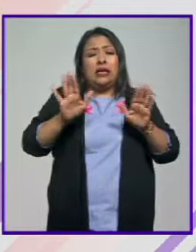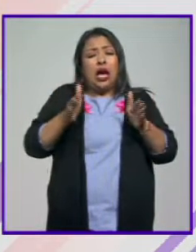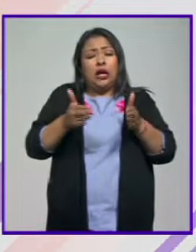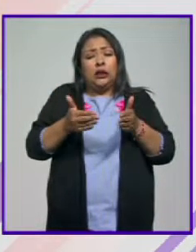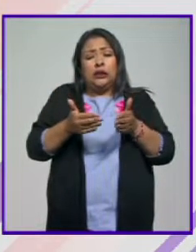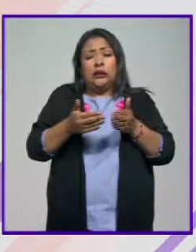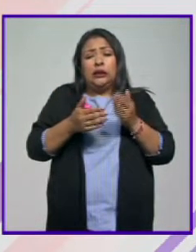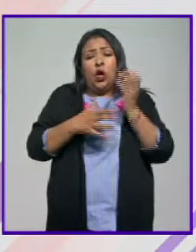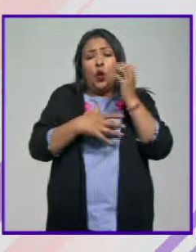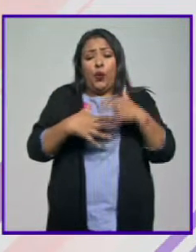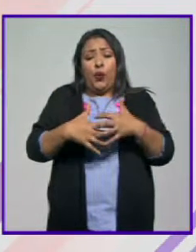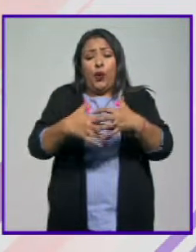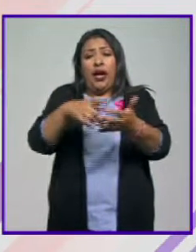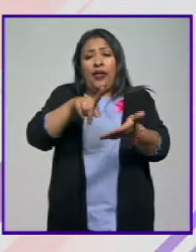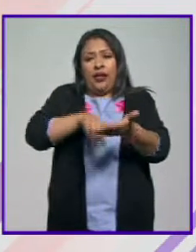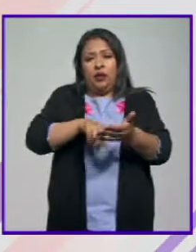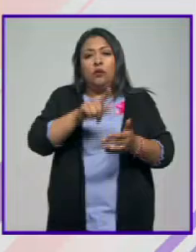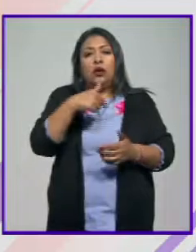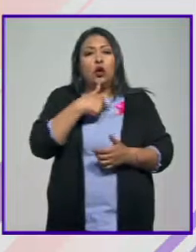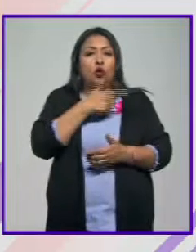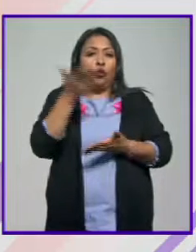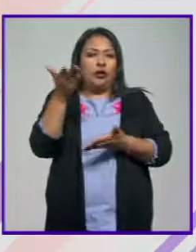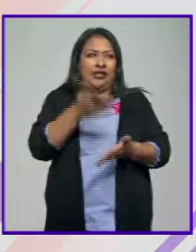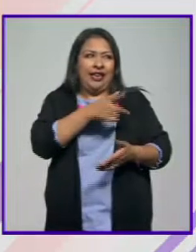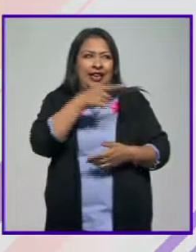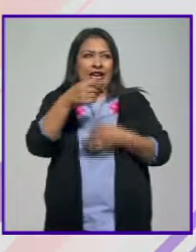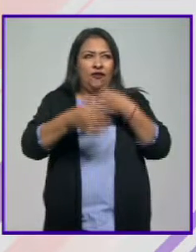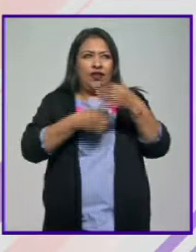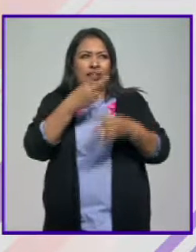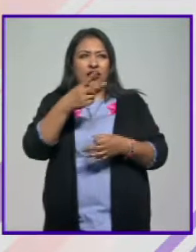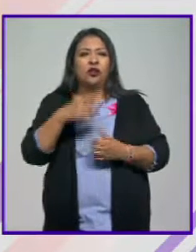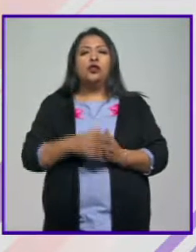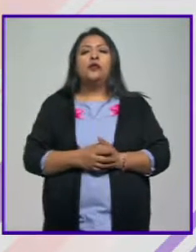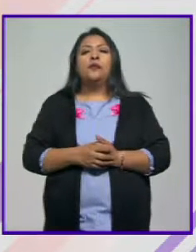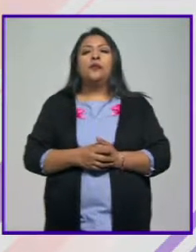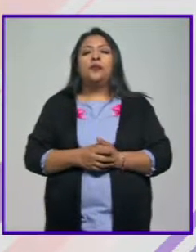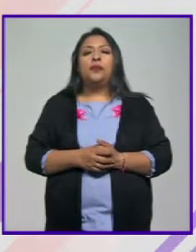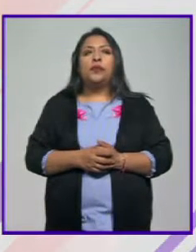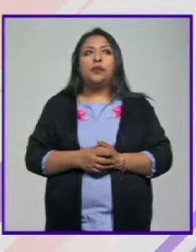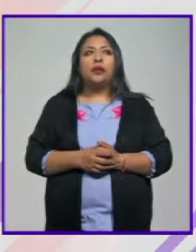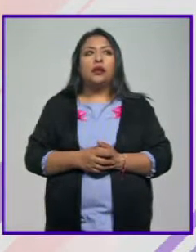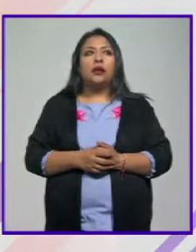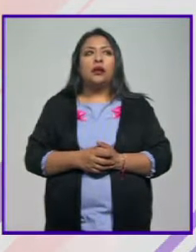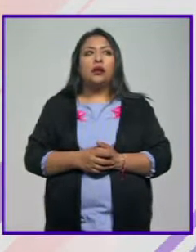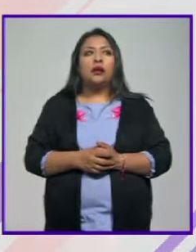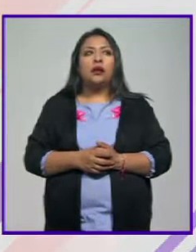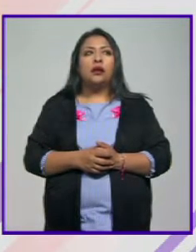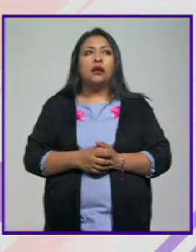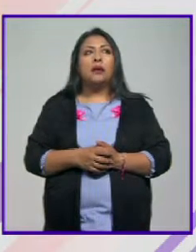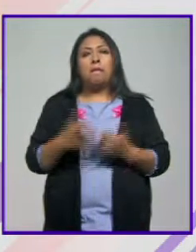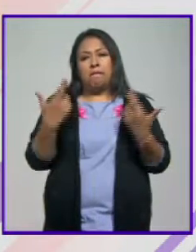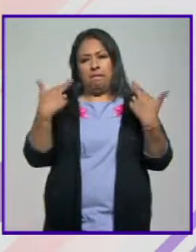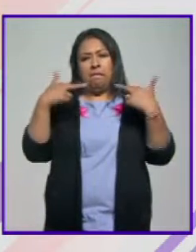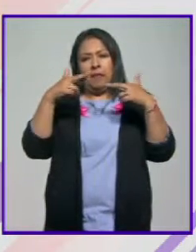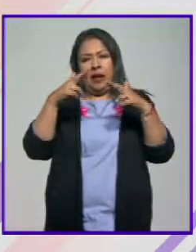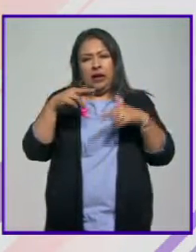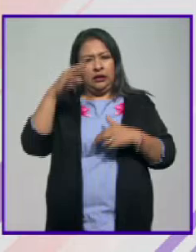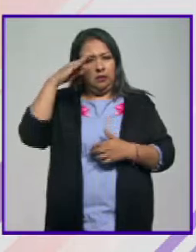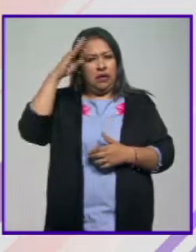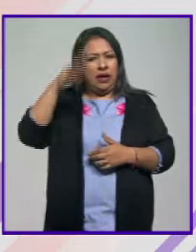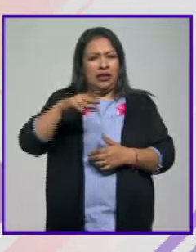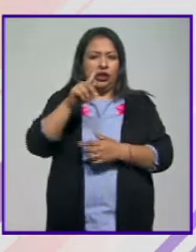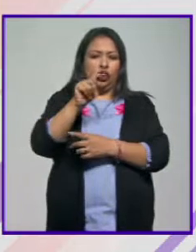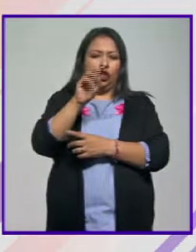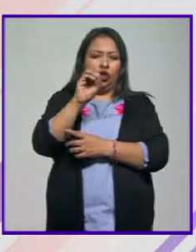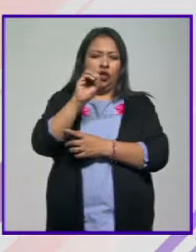Me da muchísimo gusto recibir aquí en Noticias 22 al maestro en teología,